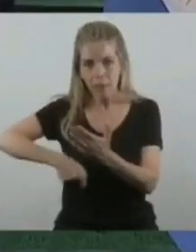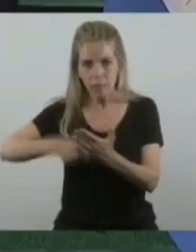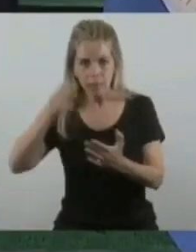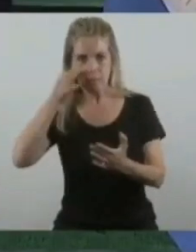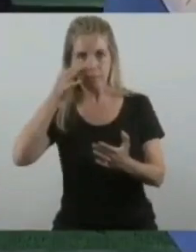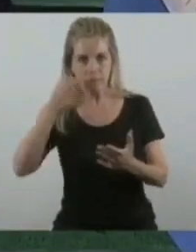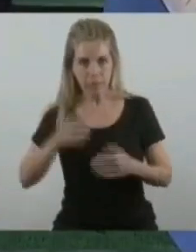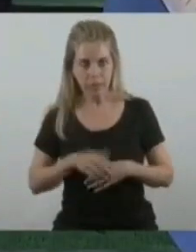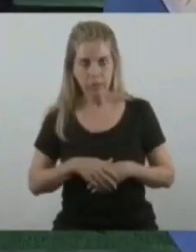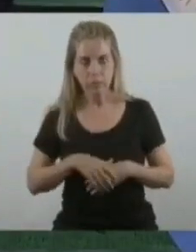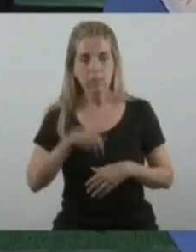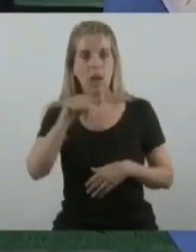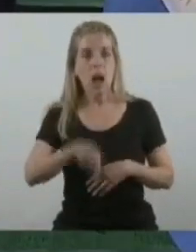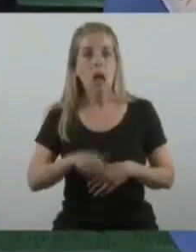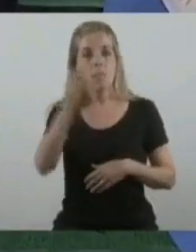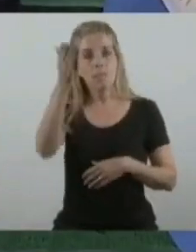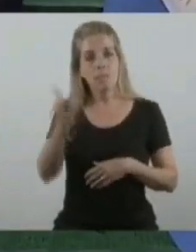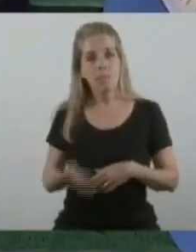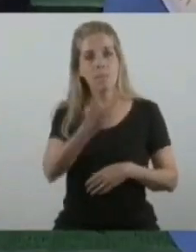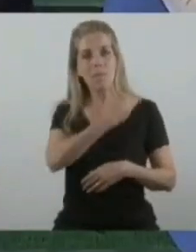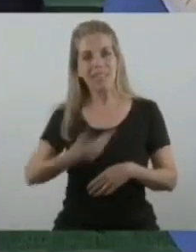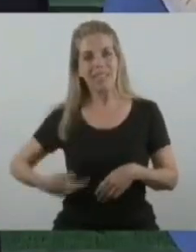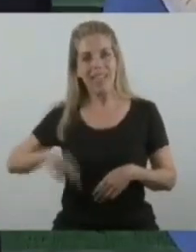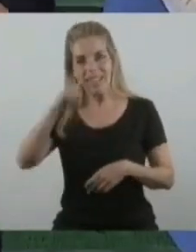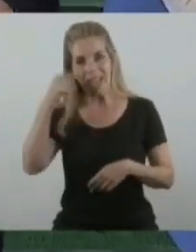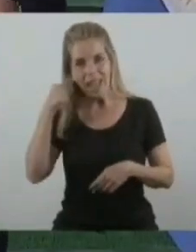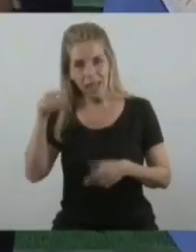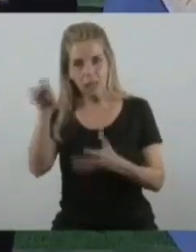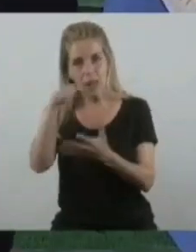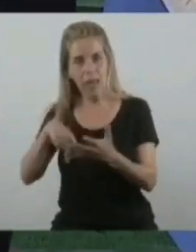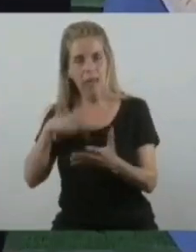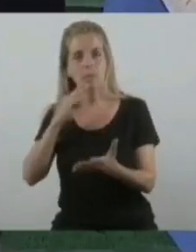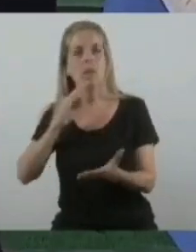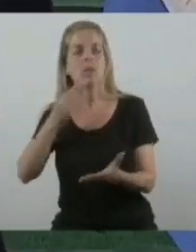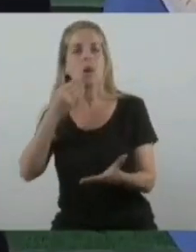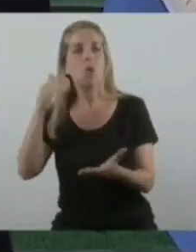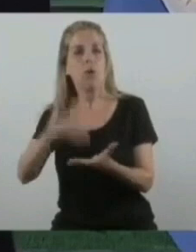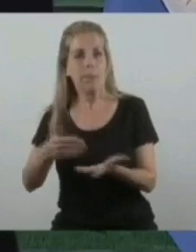El señor Presidente de la Nación toma el juramento correspondiente.